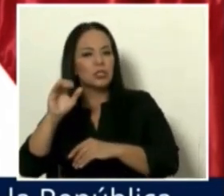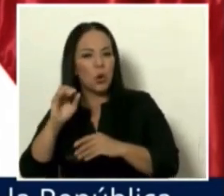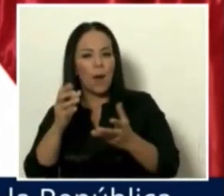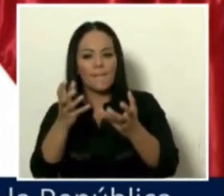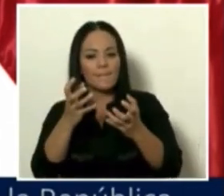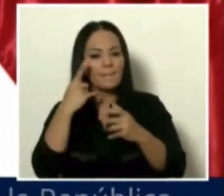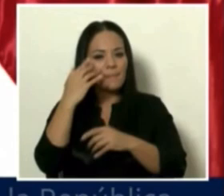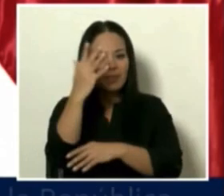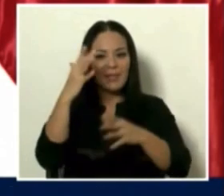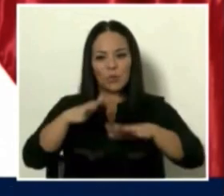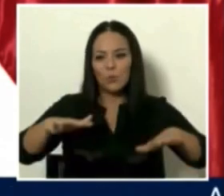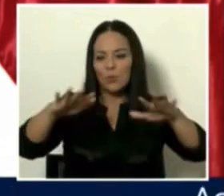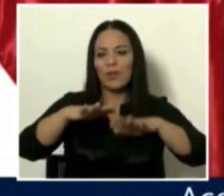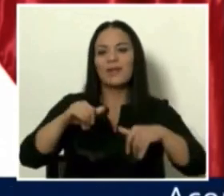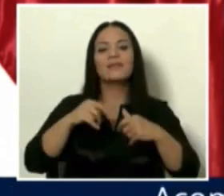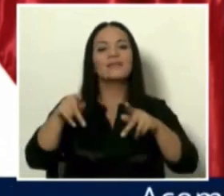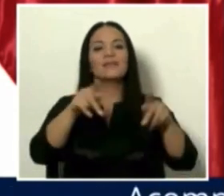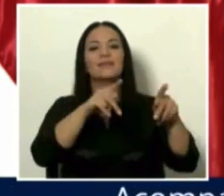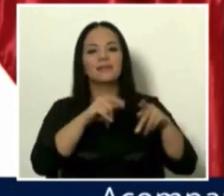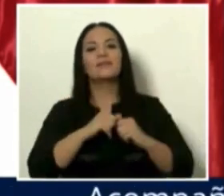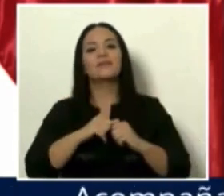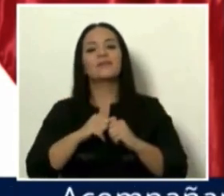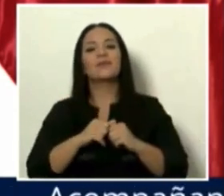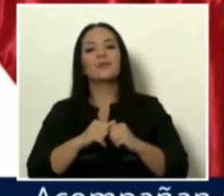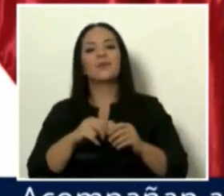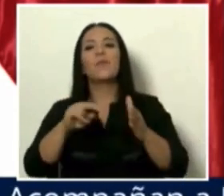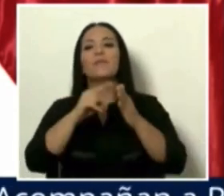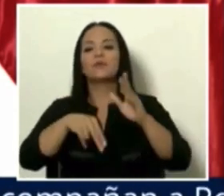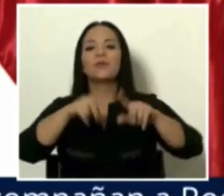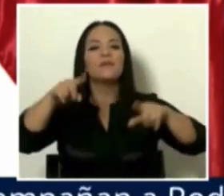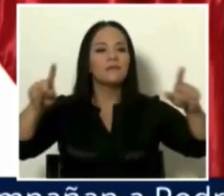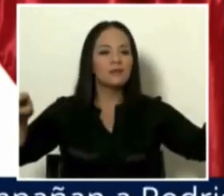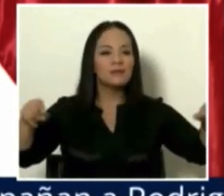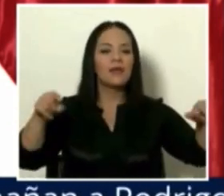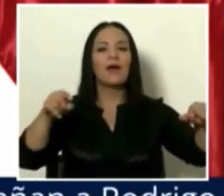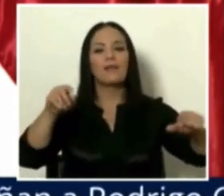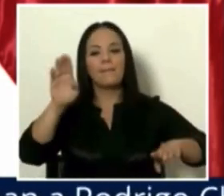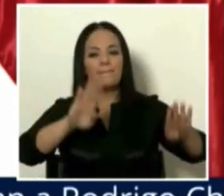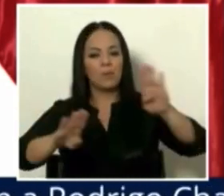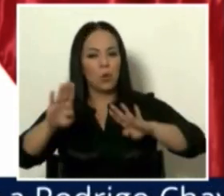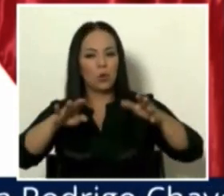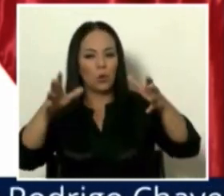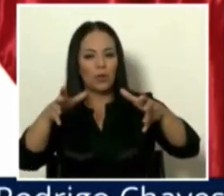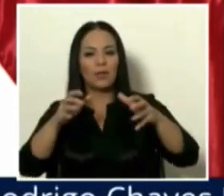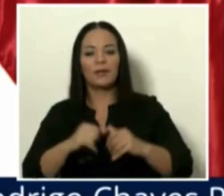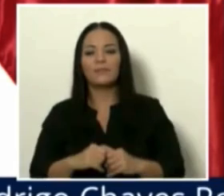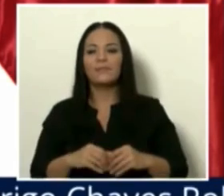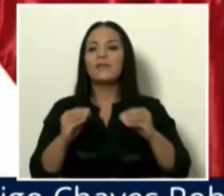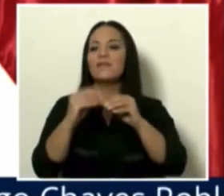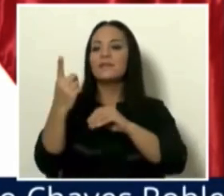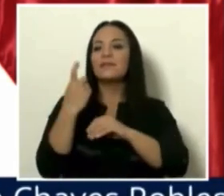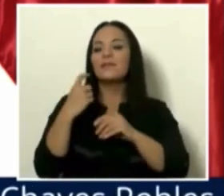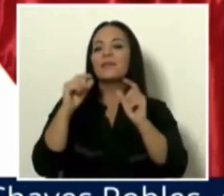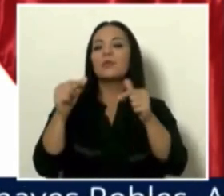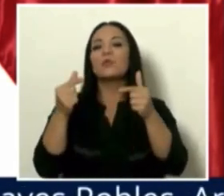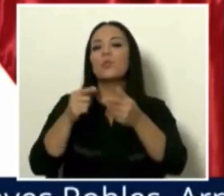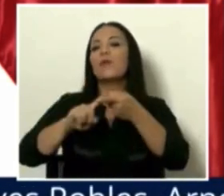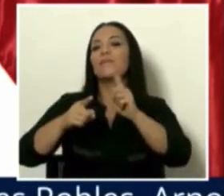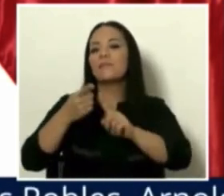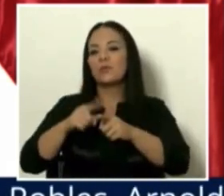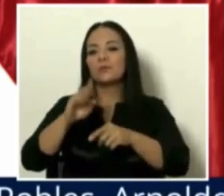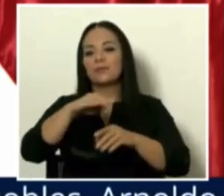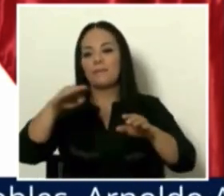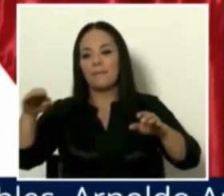y a las personas en el marco de la Convención sobre Obversidad Biológica, y más recientemente el grupo de amigos del mar